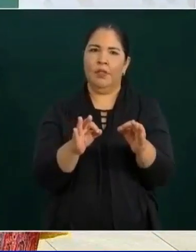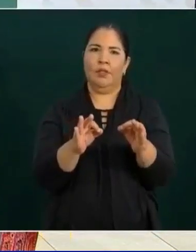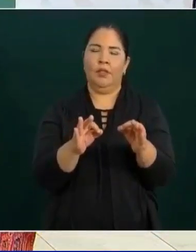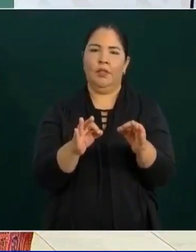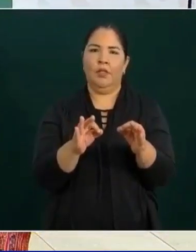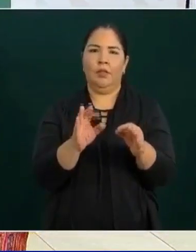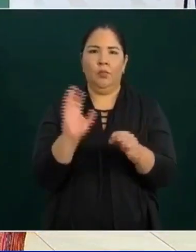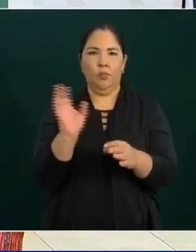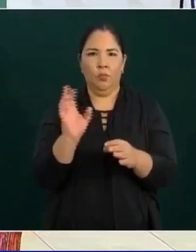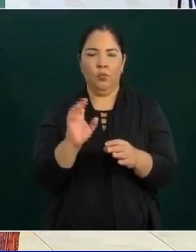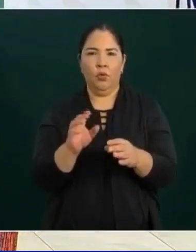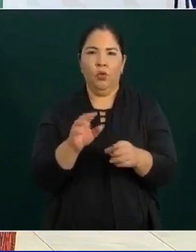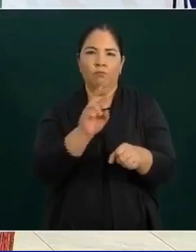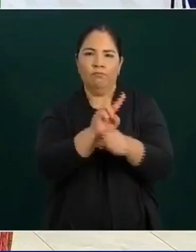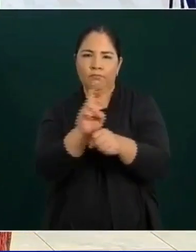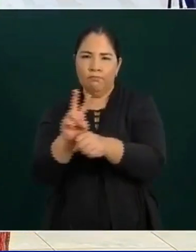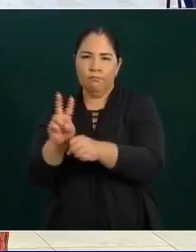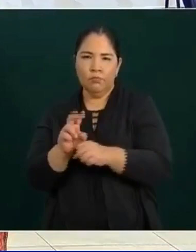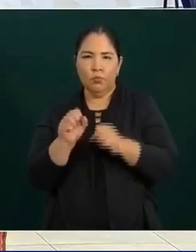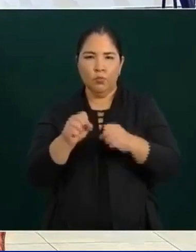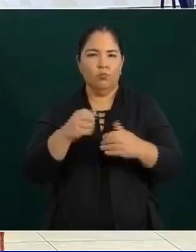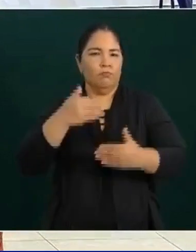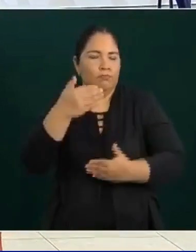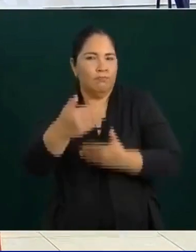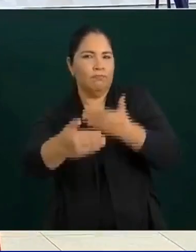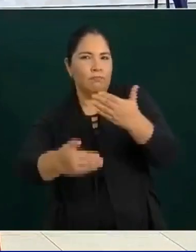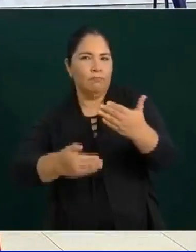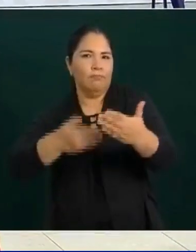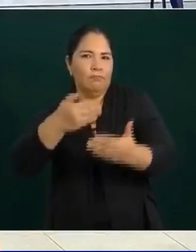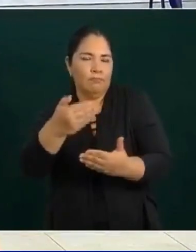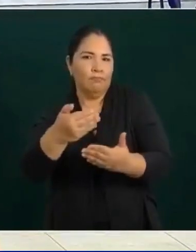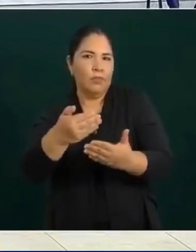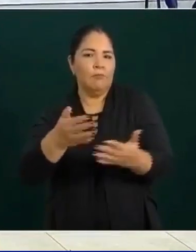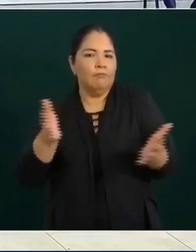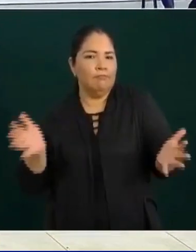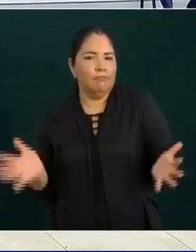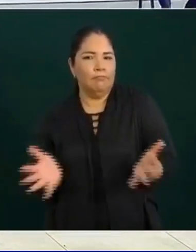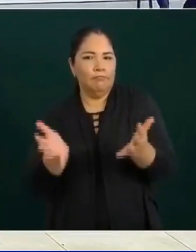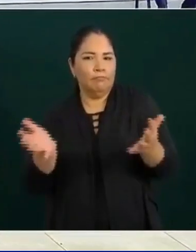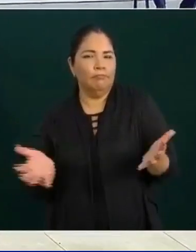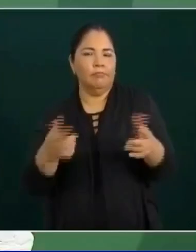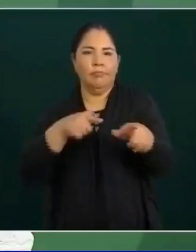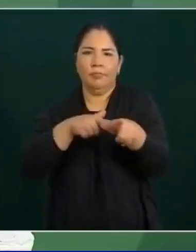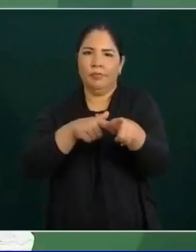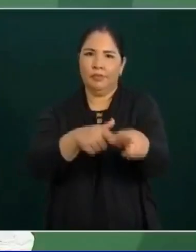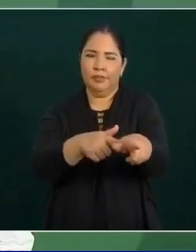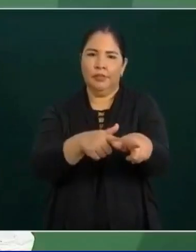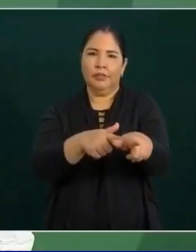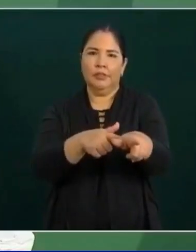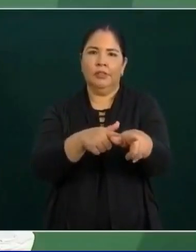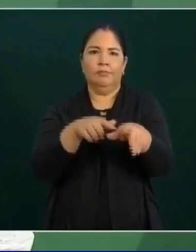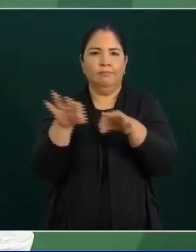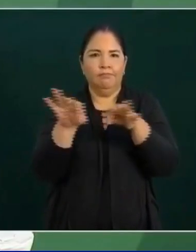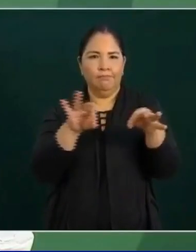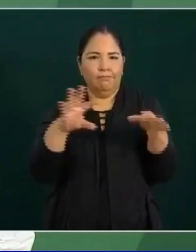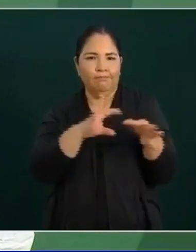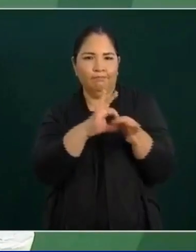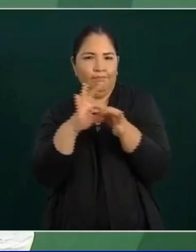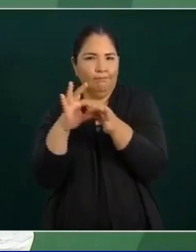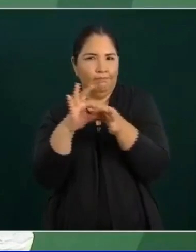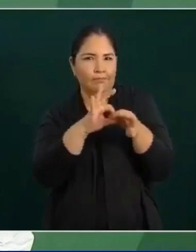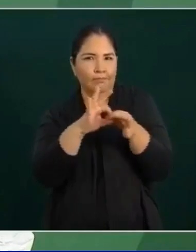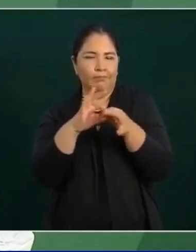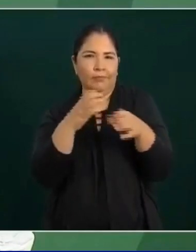a seguridad, se ha ido avanzando y vamos a continuar con la coordinación